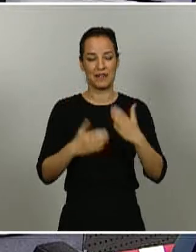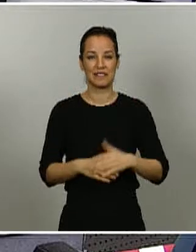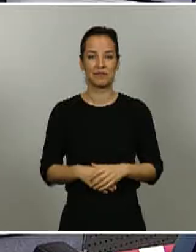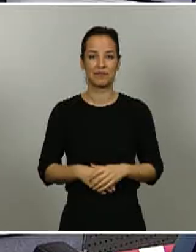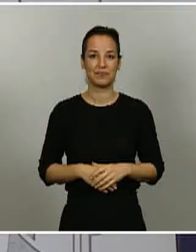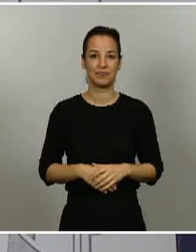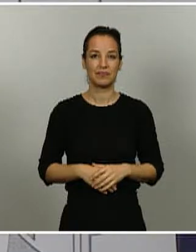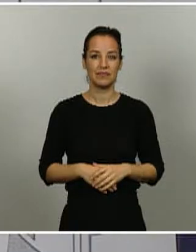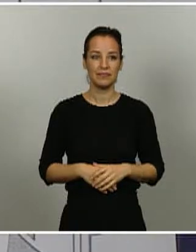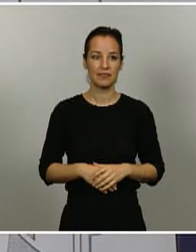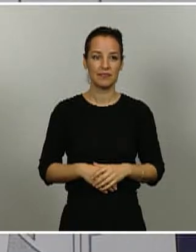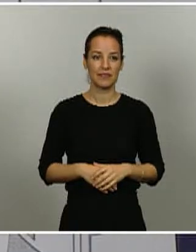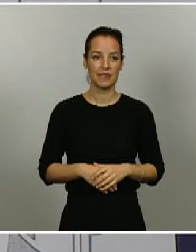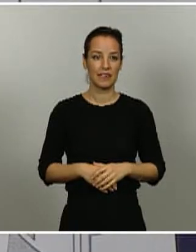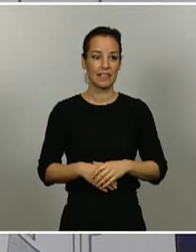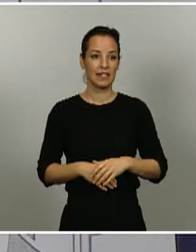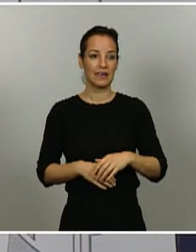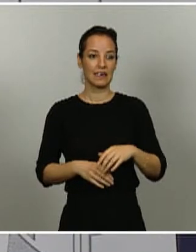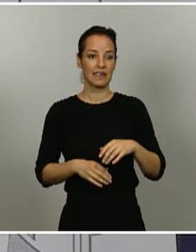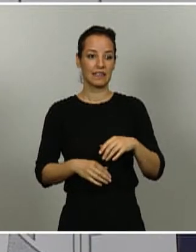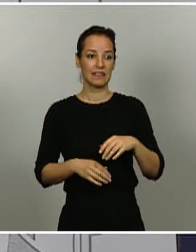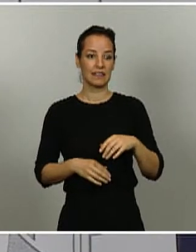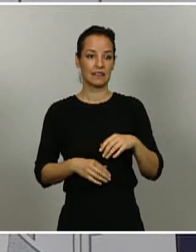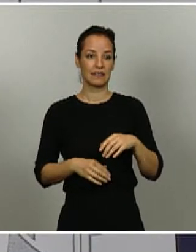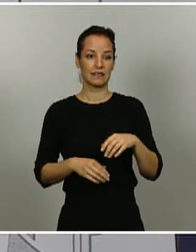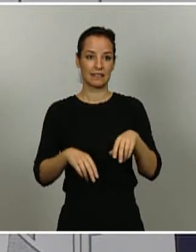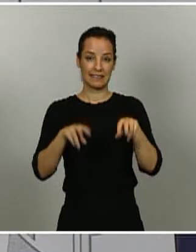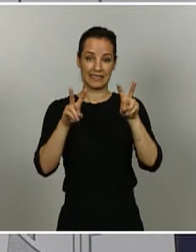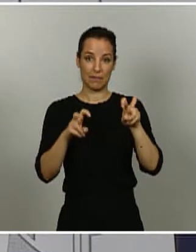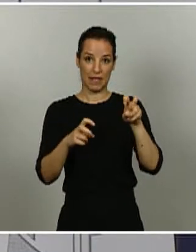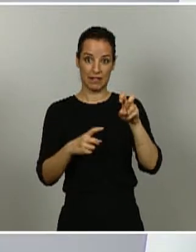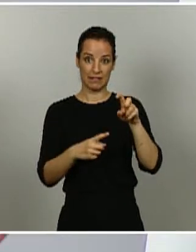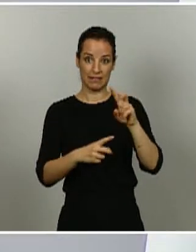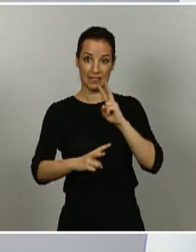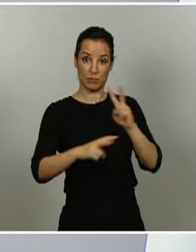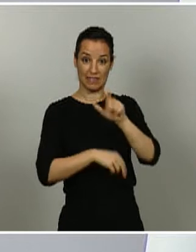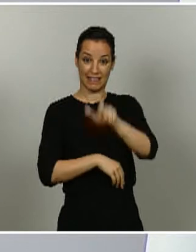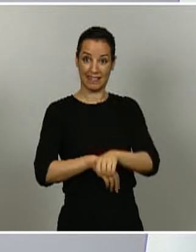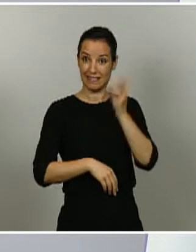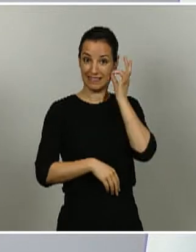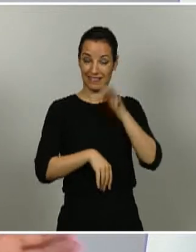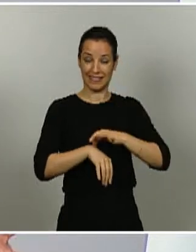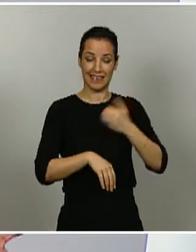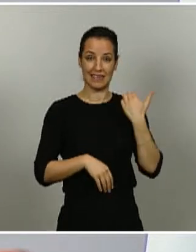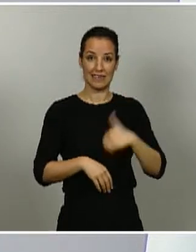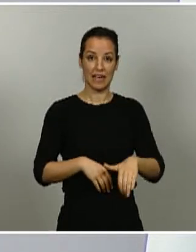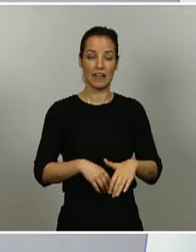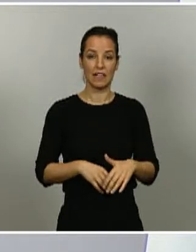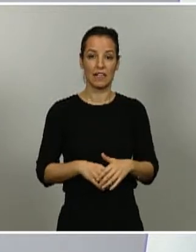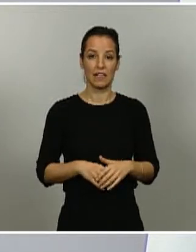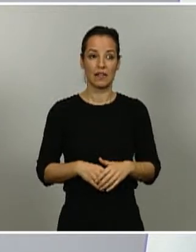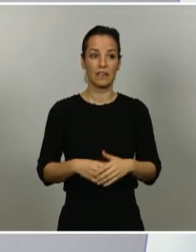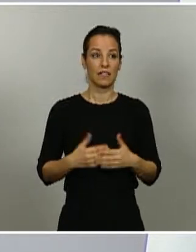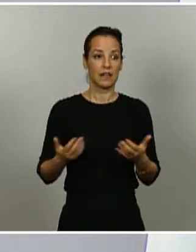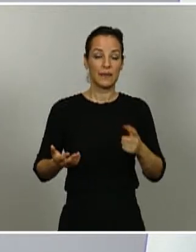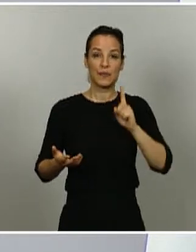también que respecto a esta primera cuestión que usted ha preguntado y que le ha respondido la doctora Apollán, la variabilidad territorial que la directora científica ha